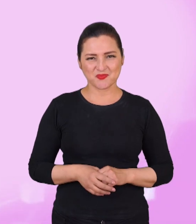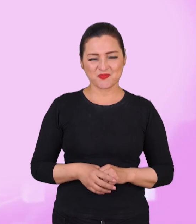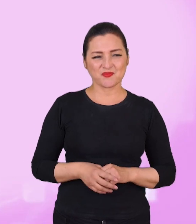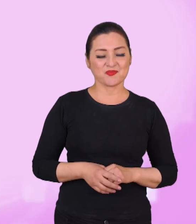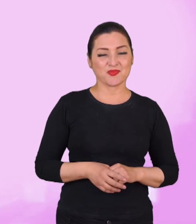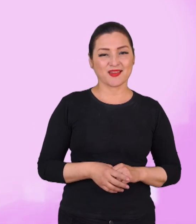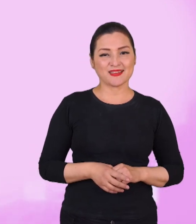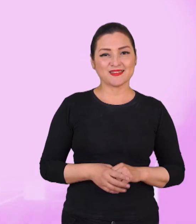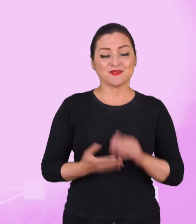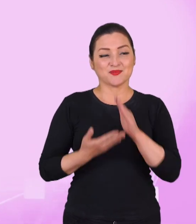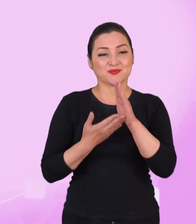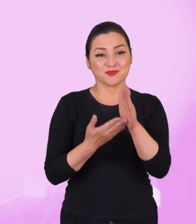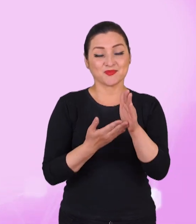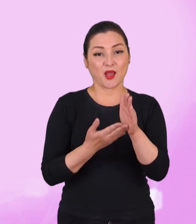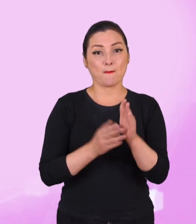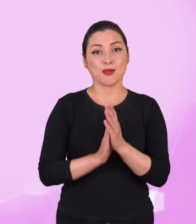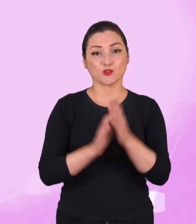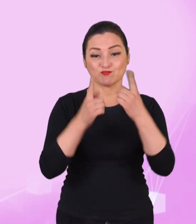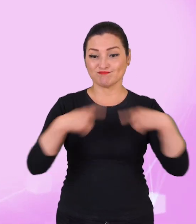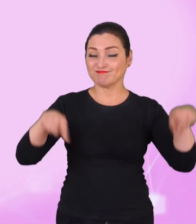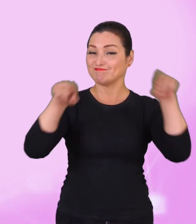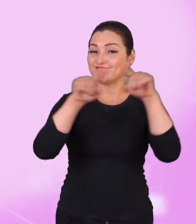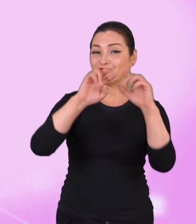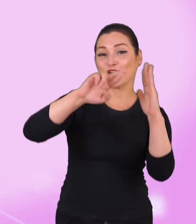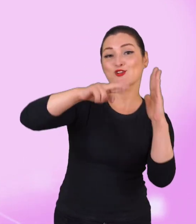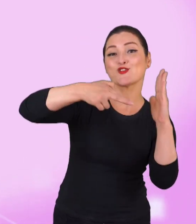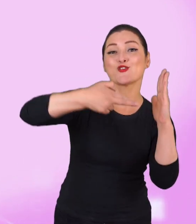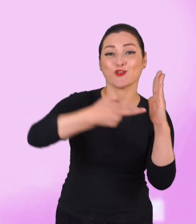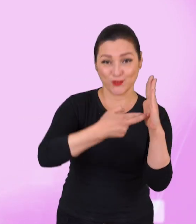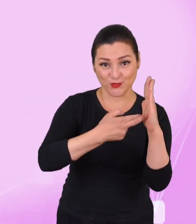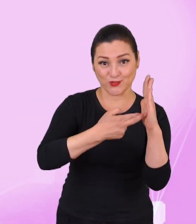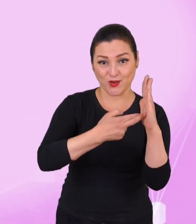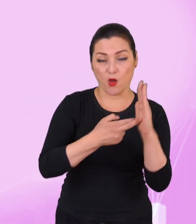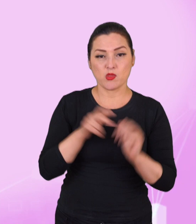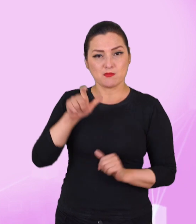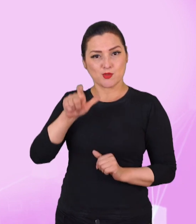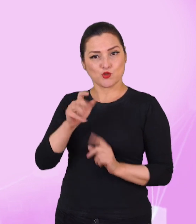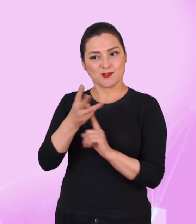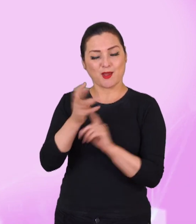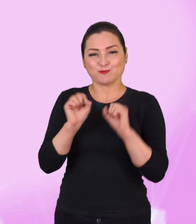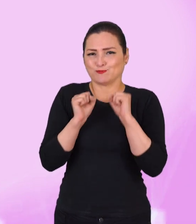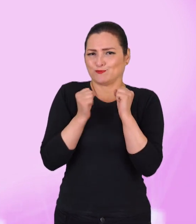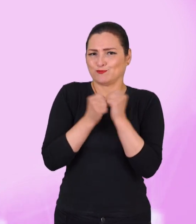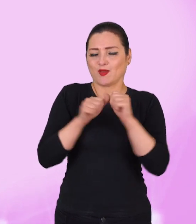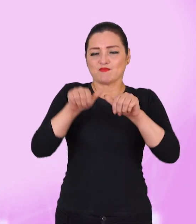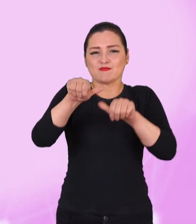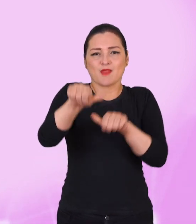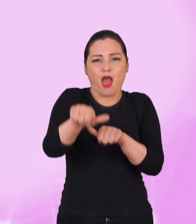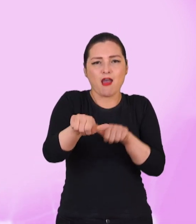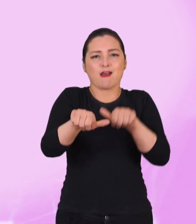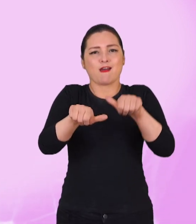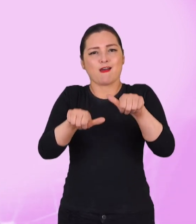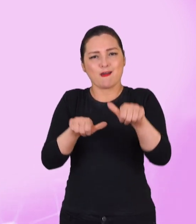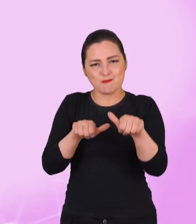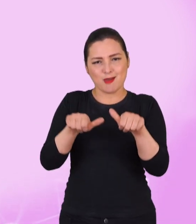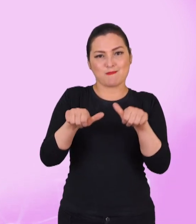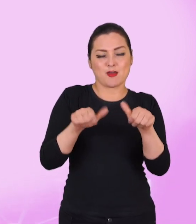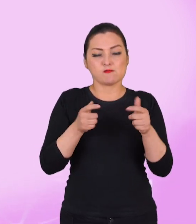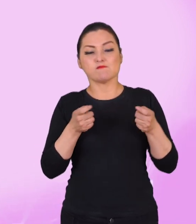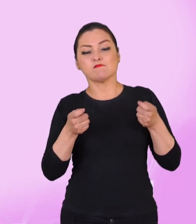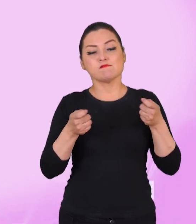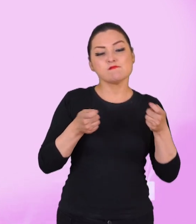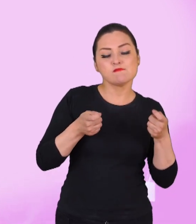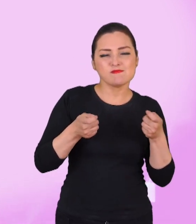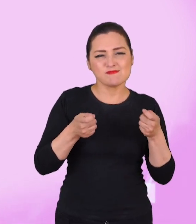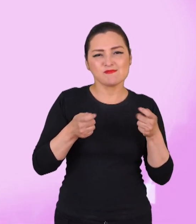Cada quien tiene un rol. Hay personas que son administradoras, también llamadas Community Managers,